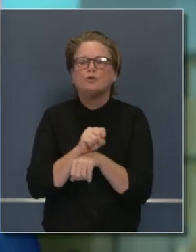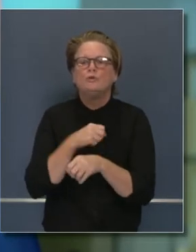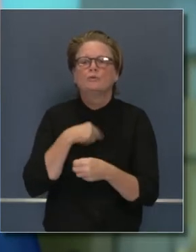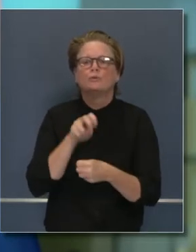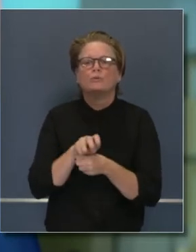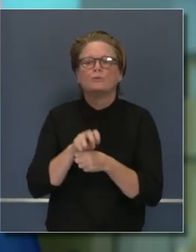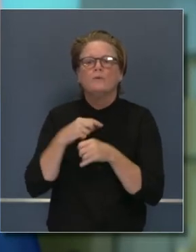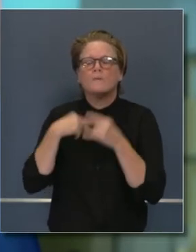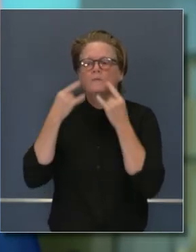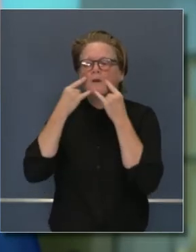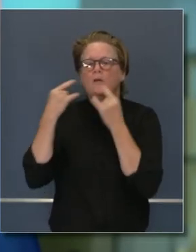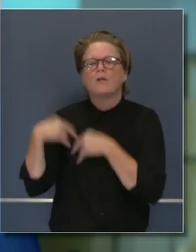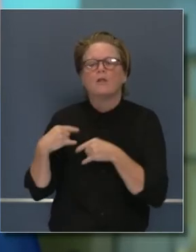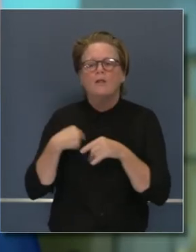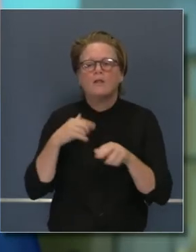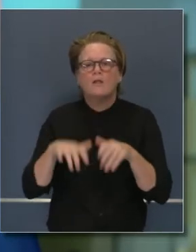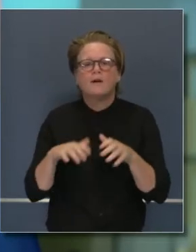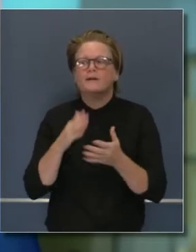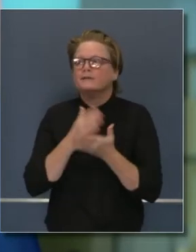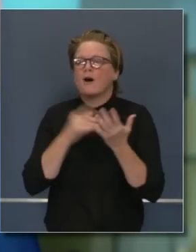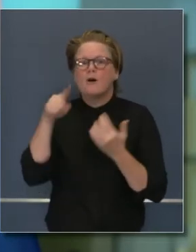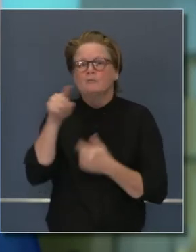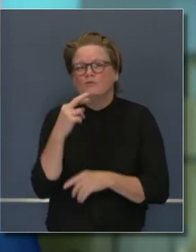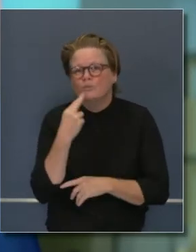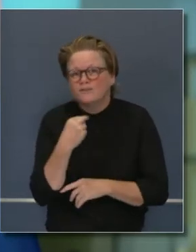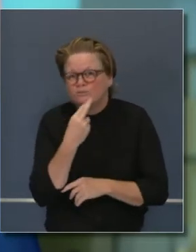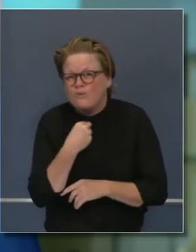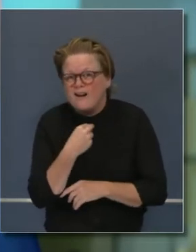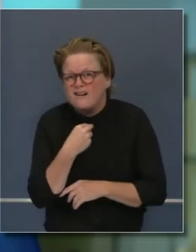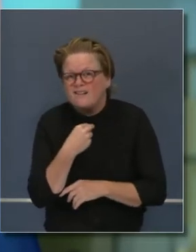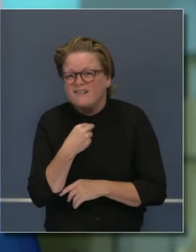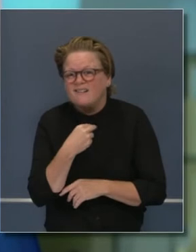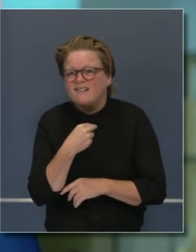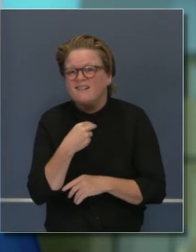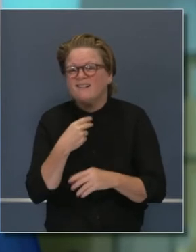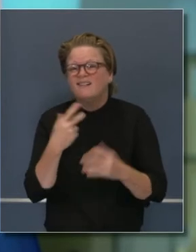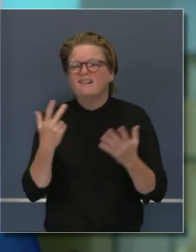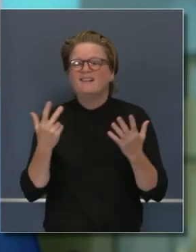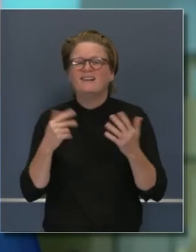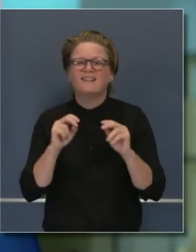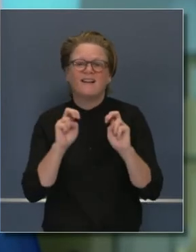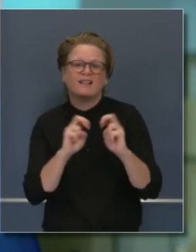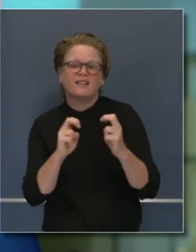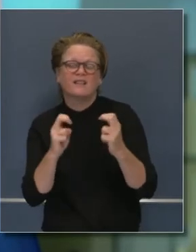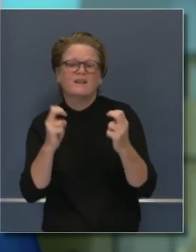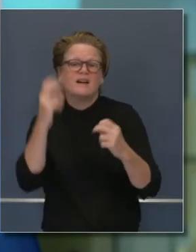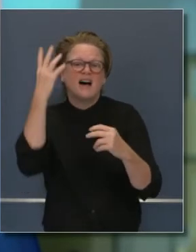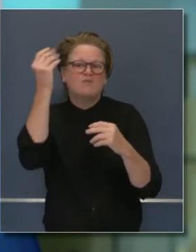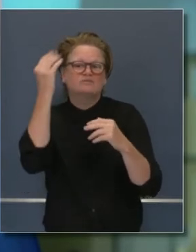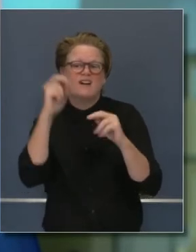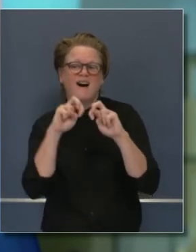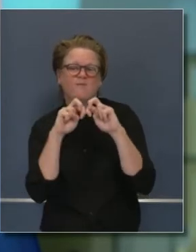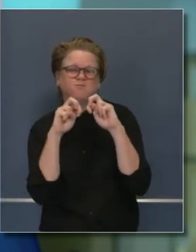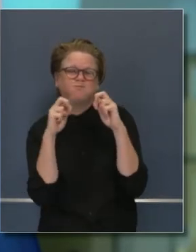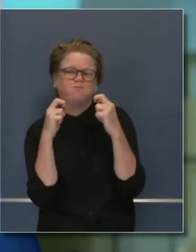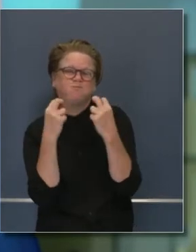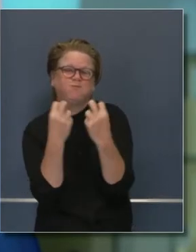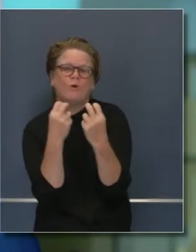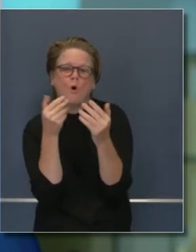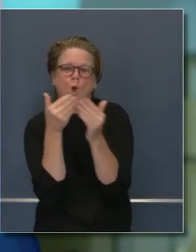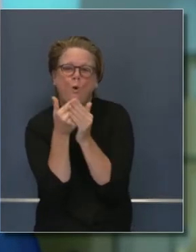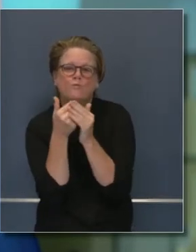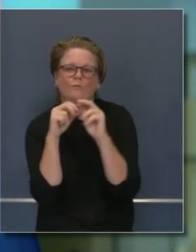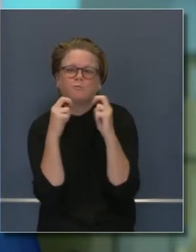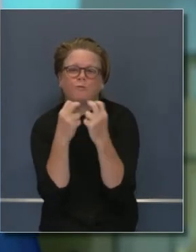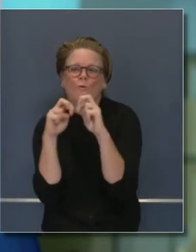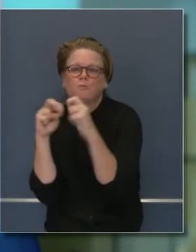Hablamos de los retos en salir a cenar a un lugar o lugares a salir a beber. Incluso si están